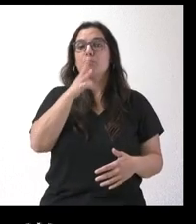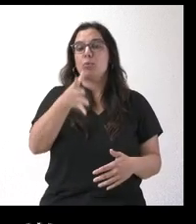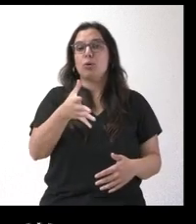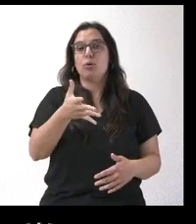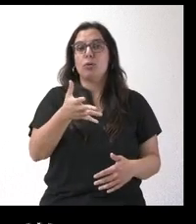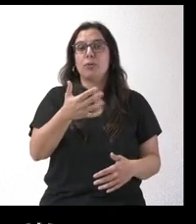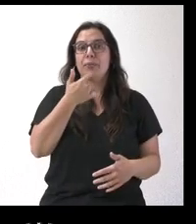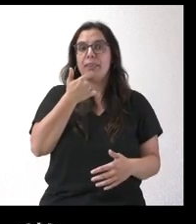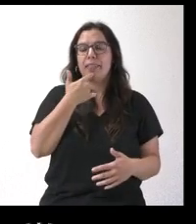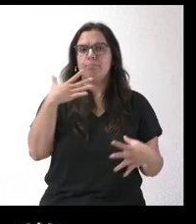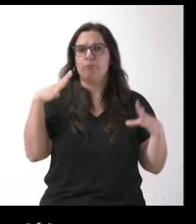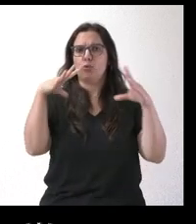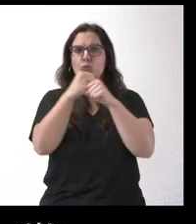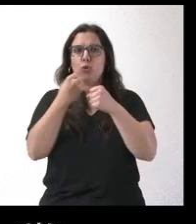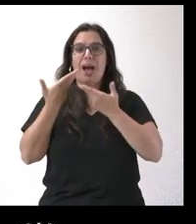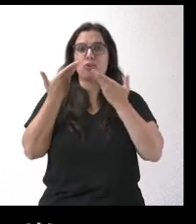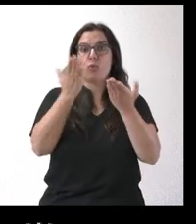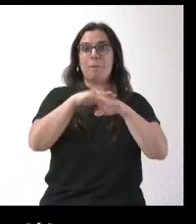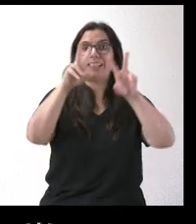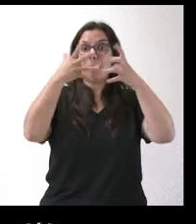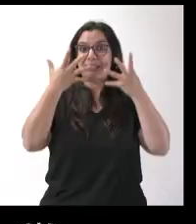de concreción de las ayudas a la sequía.